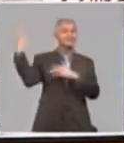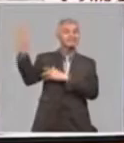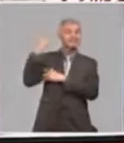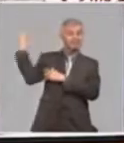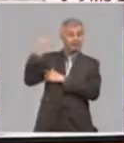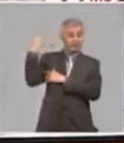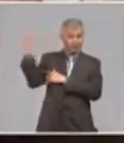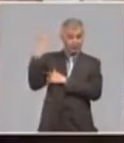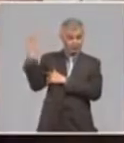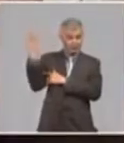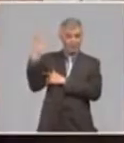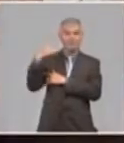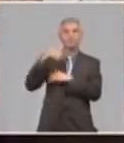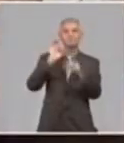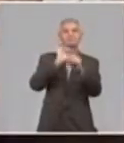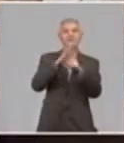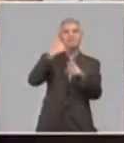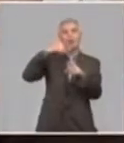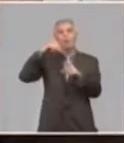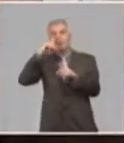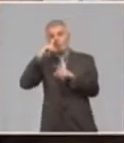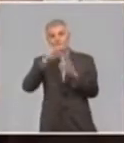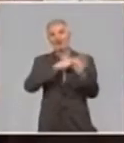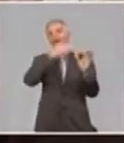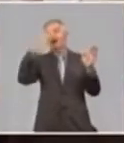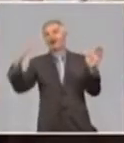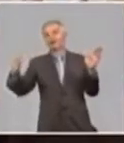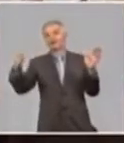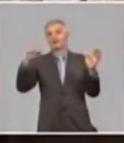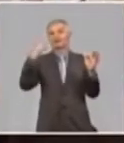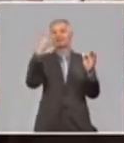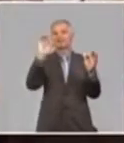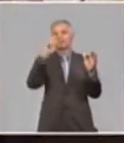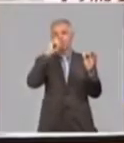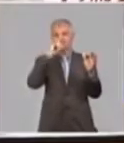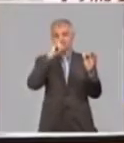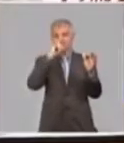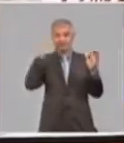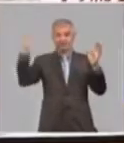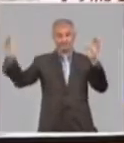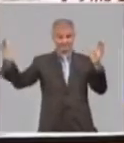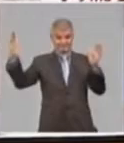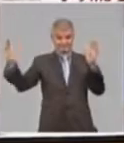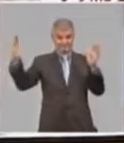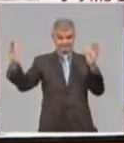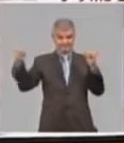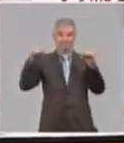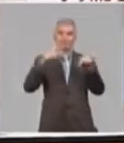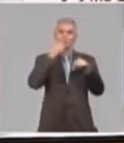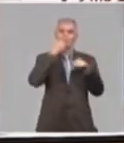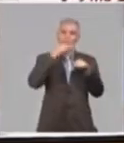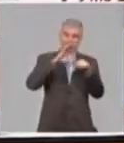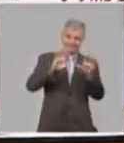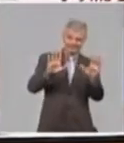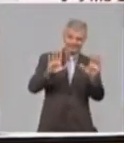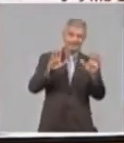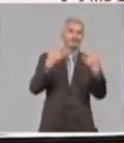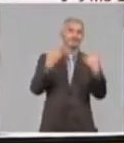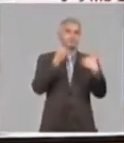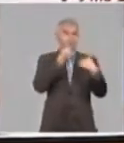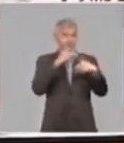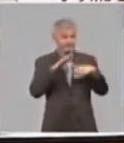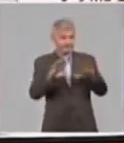30 de noviembre y para esa fecha se ve ya desde ahora que hay posibilidades, no hay nada confirmado,